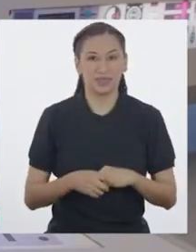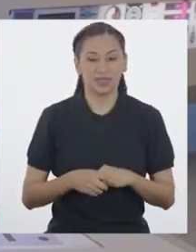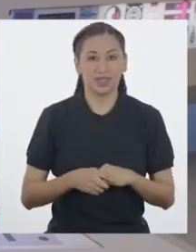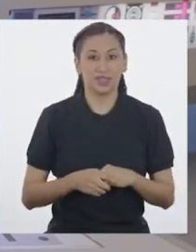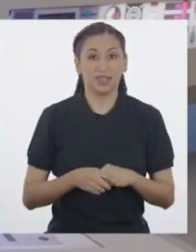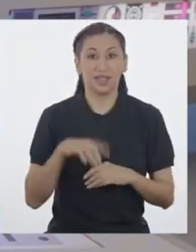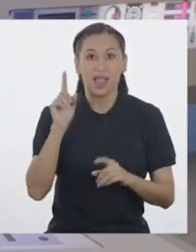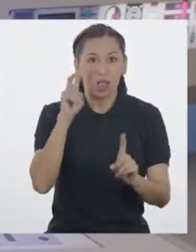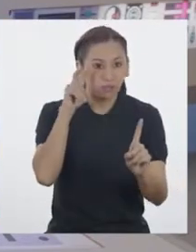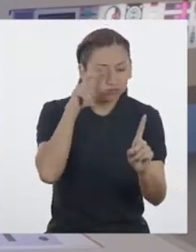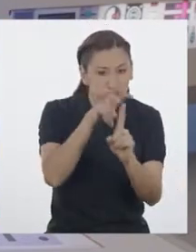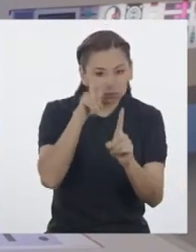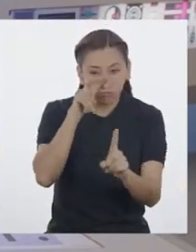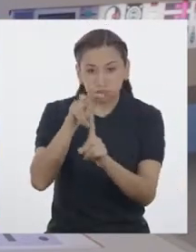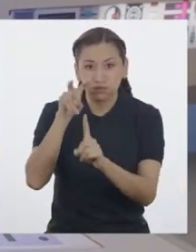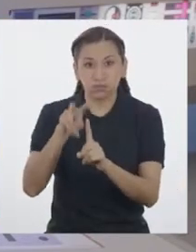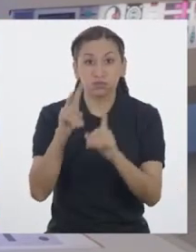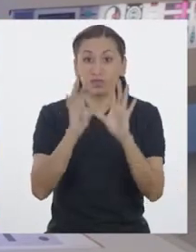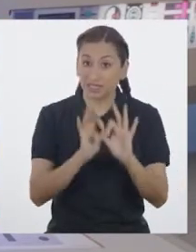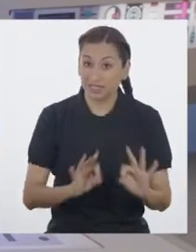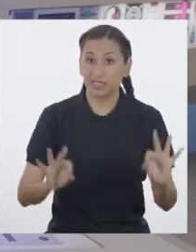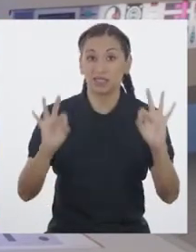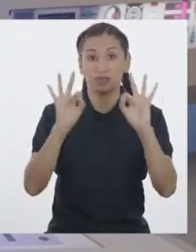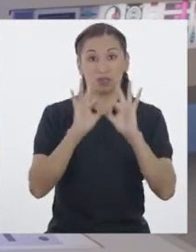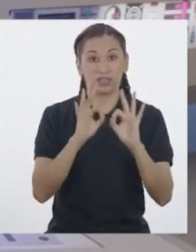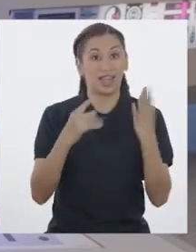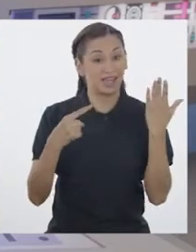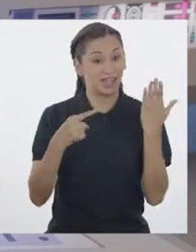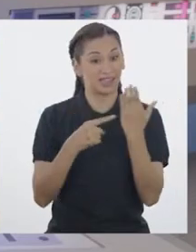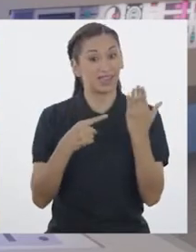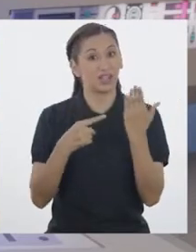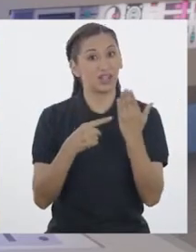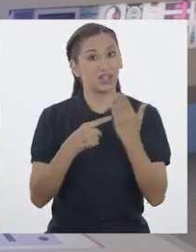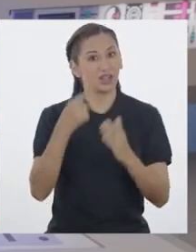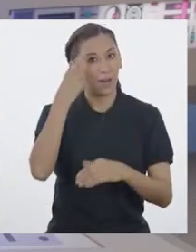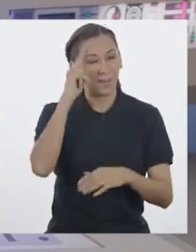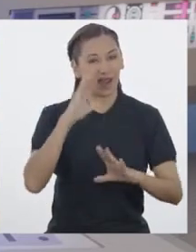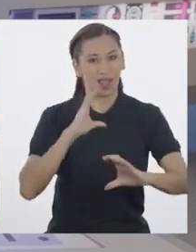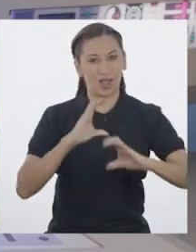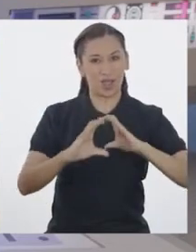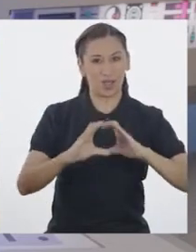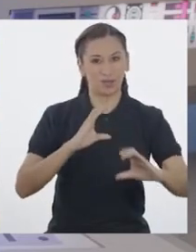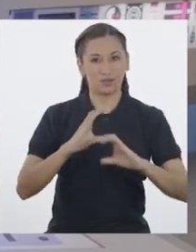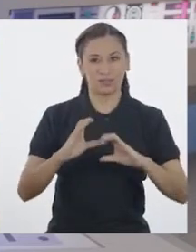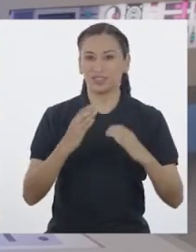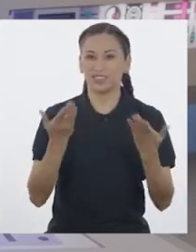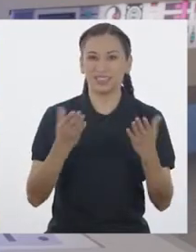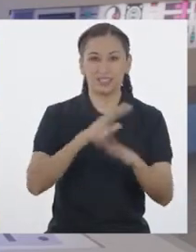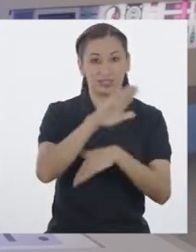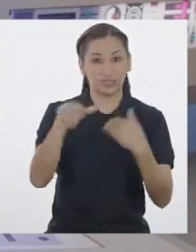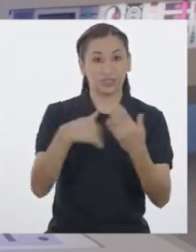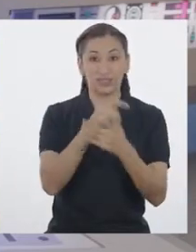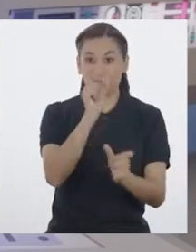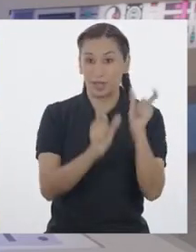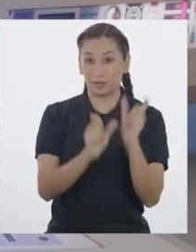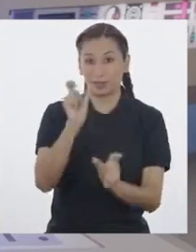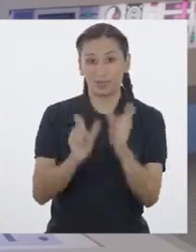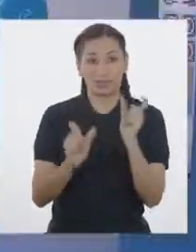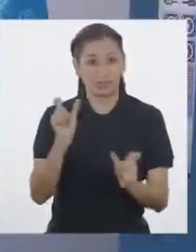es... Identificar la importancia de la tecnología para la comunicación de las